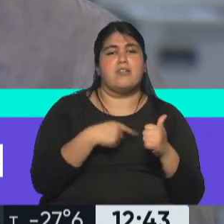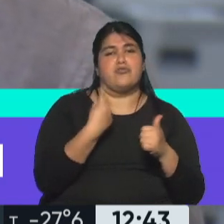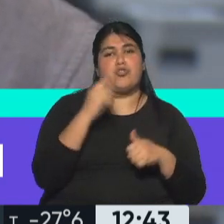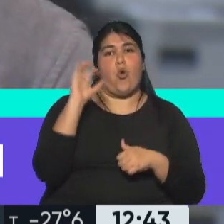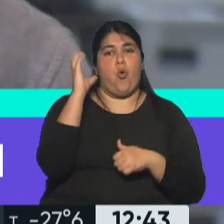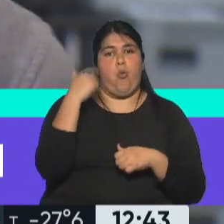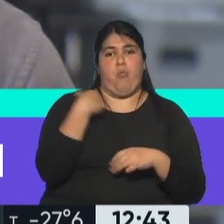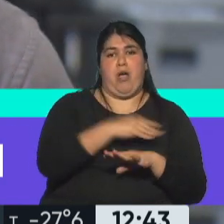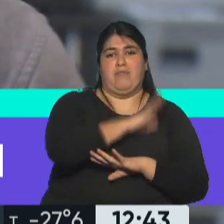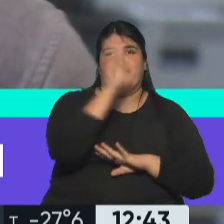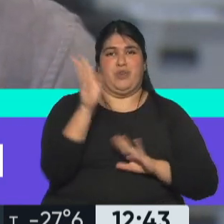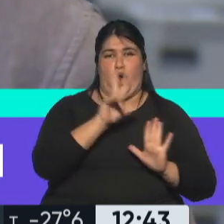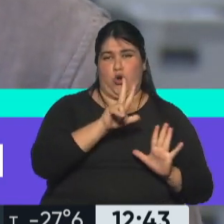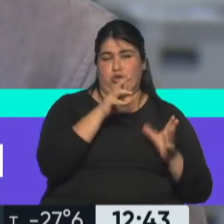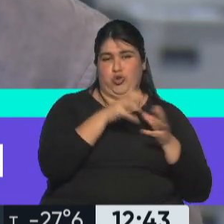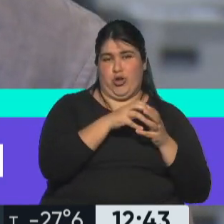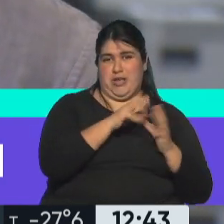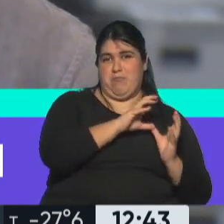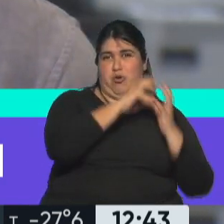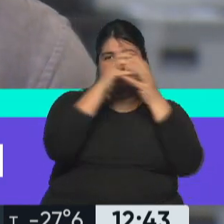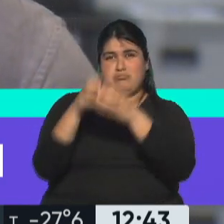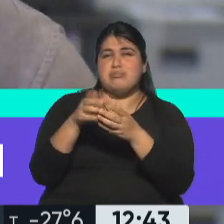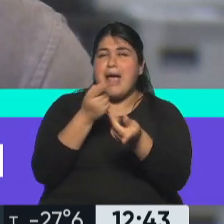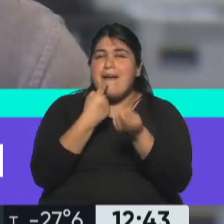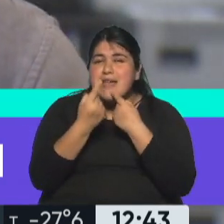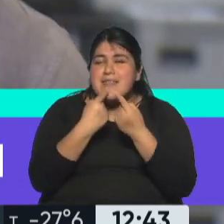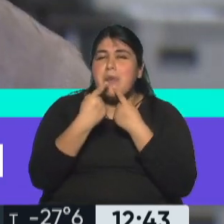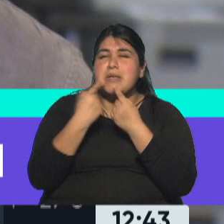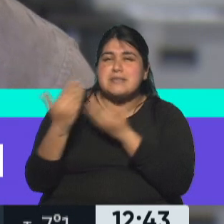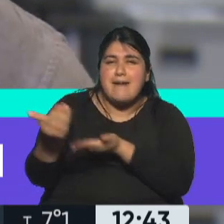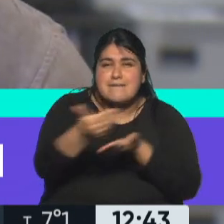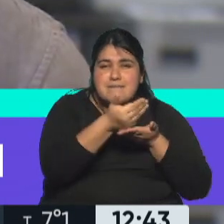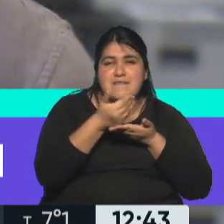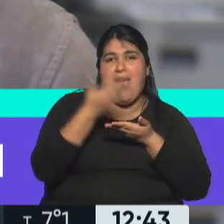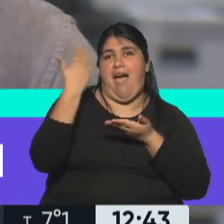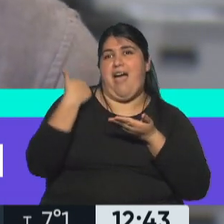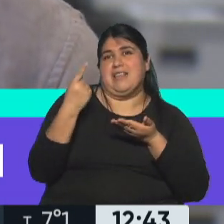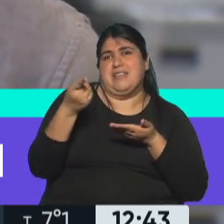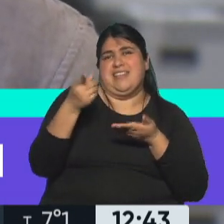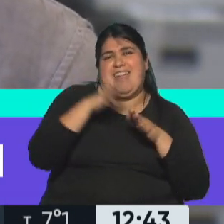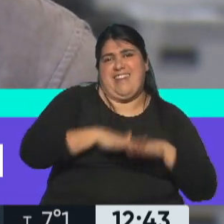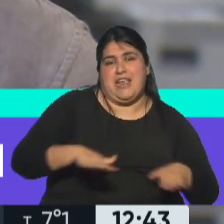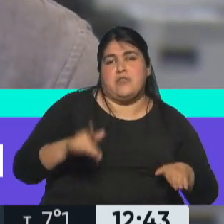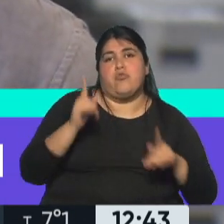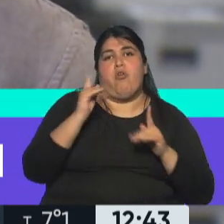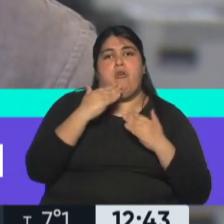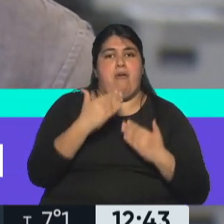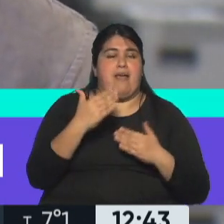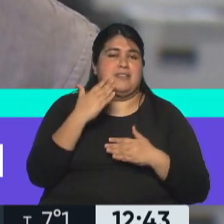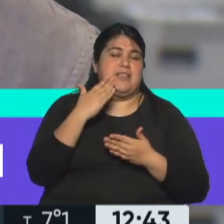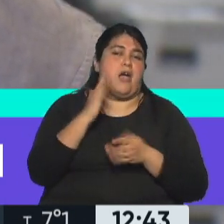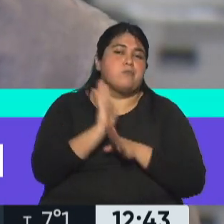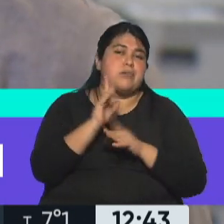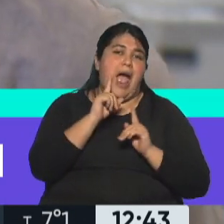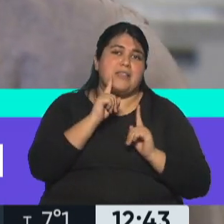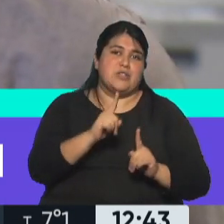en un equipo de ocho personas para registrar entrevistas a los que fueron niños de Chernobyl, curados en Cuba, que están muchos viviendo